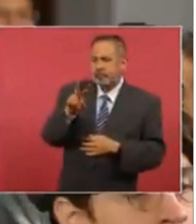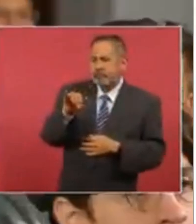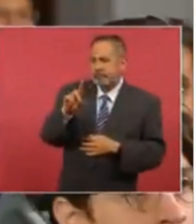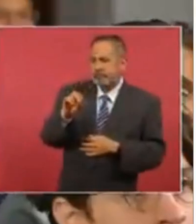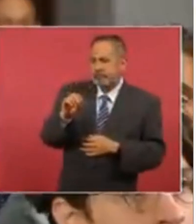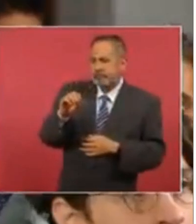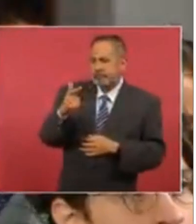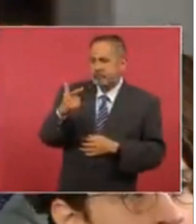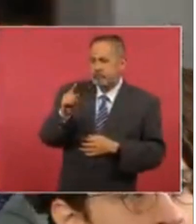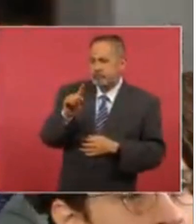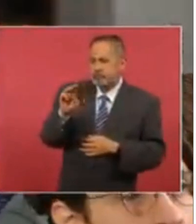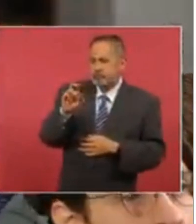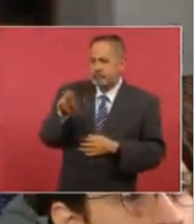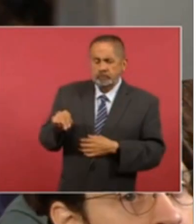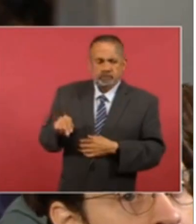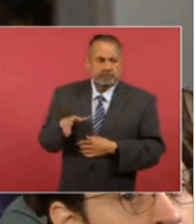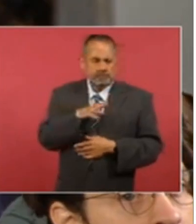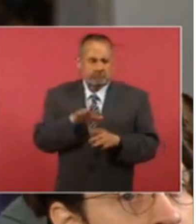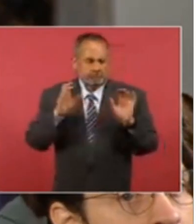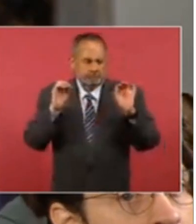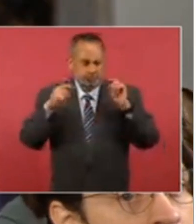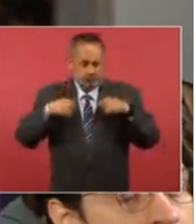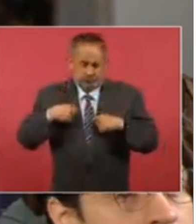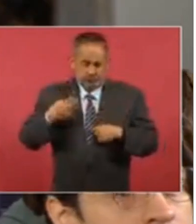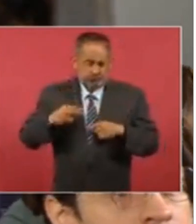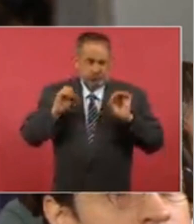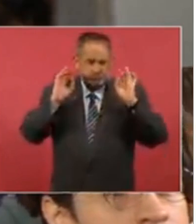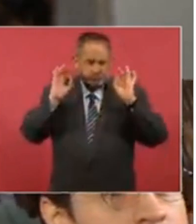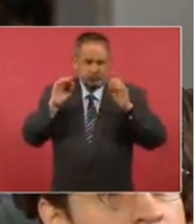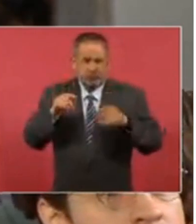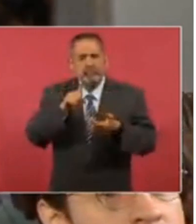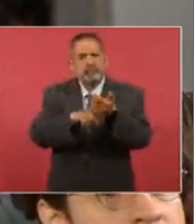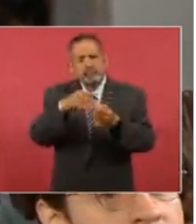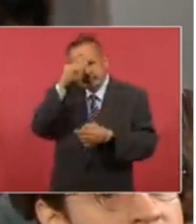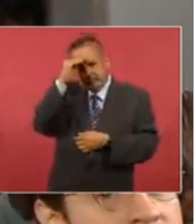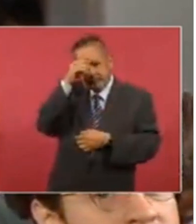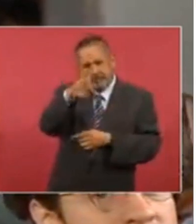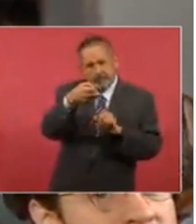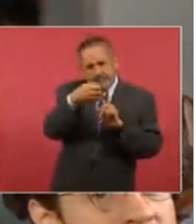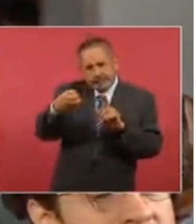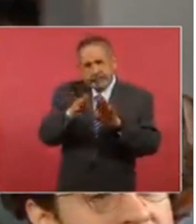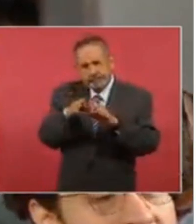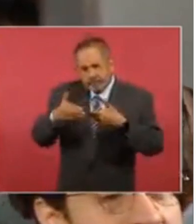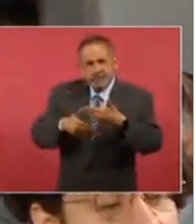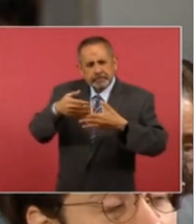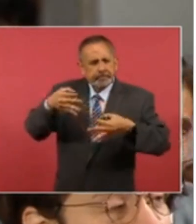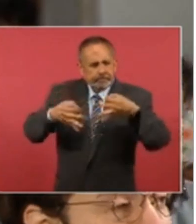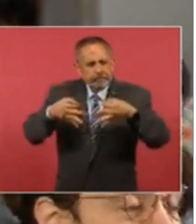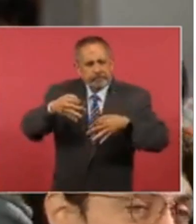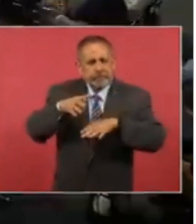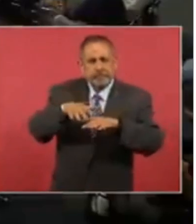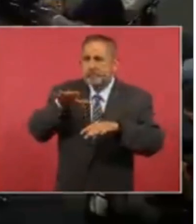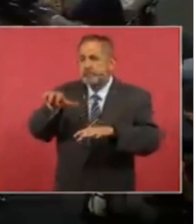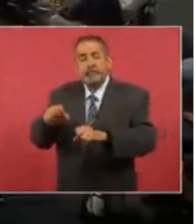ante un juez, en donde negó ser Ovidio Guzmán. Preguntarle qué opina sobre esto y este proceso que se está llevando en torno a su